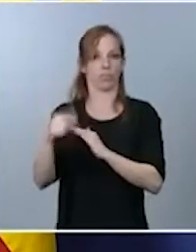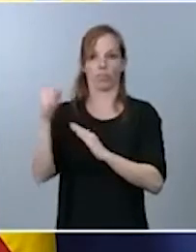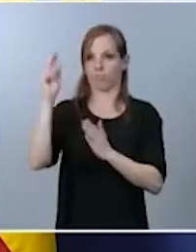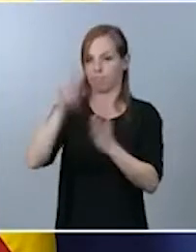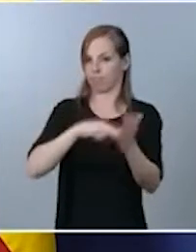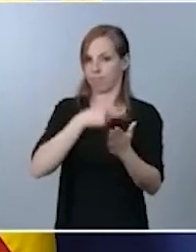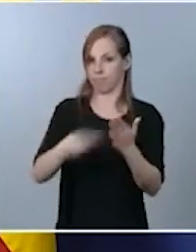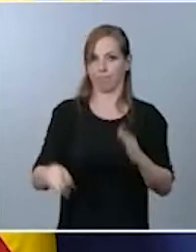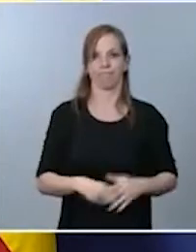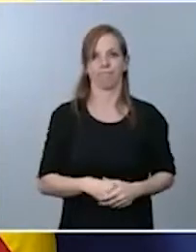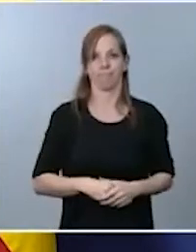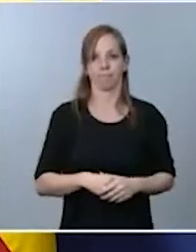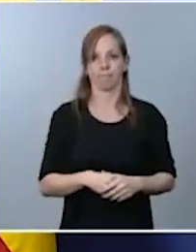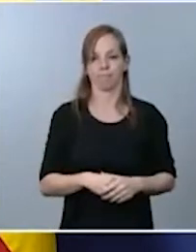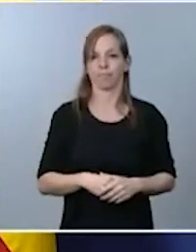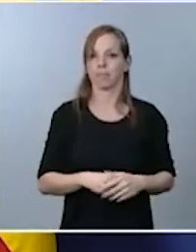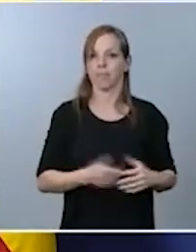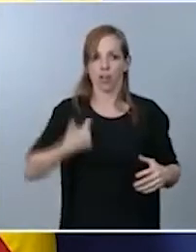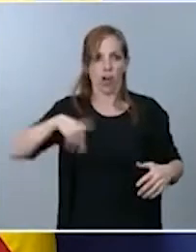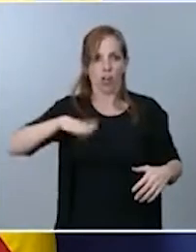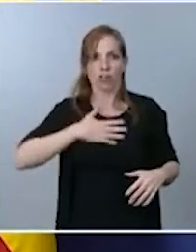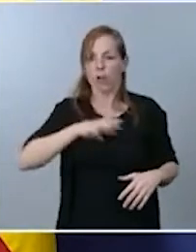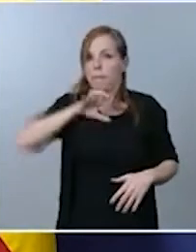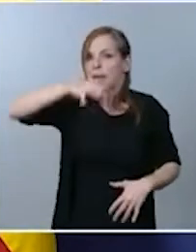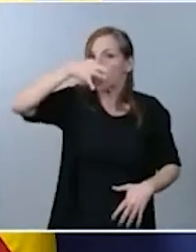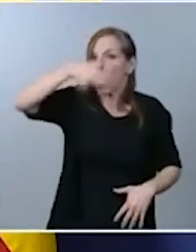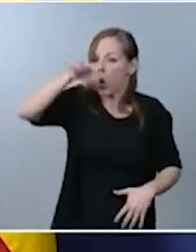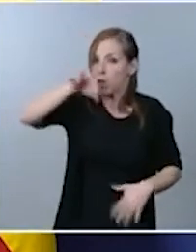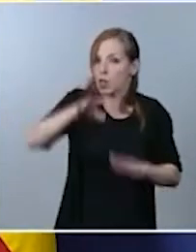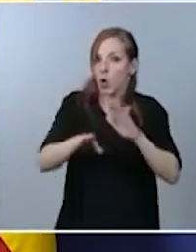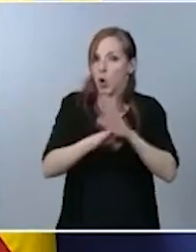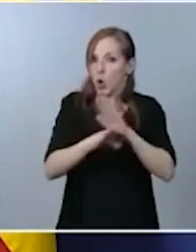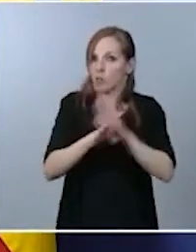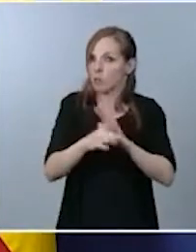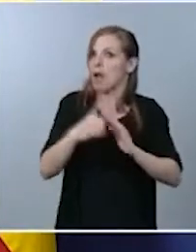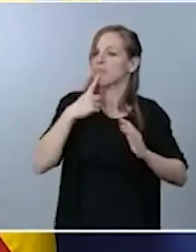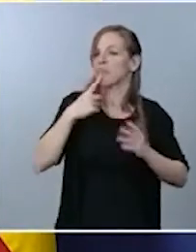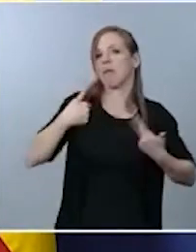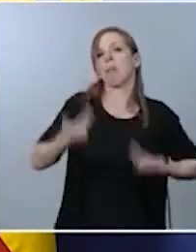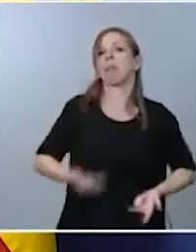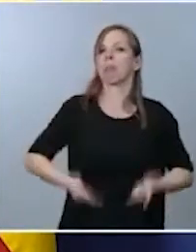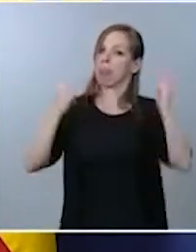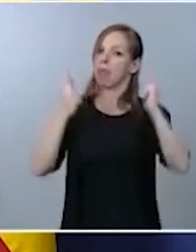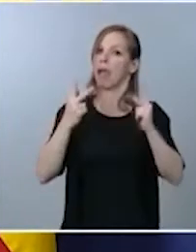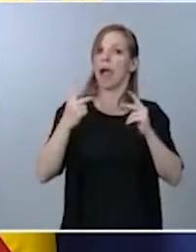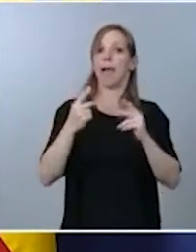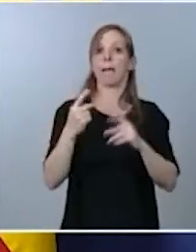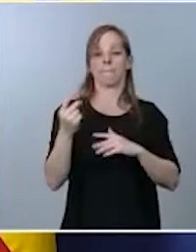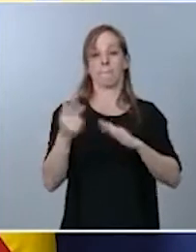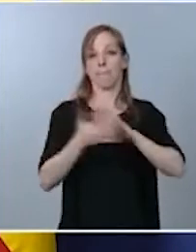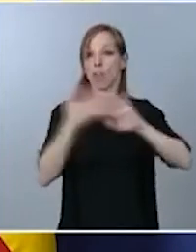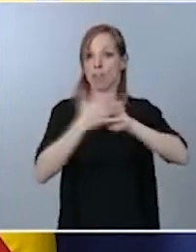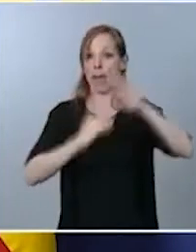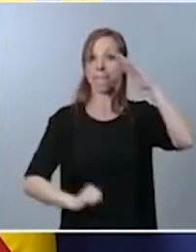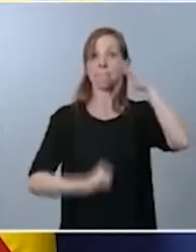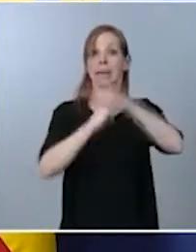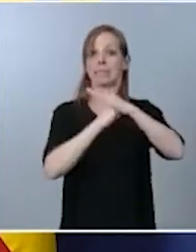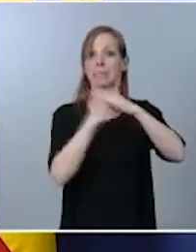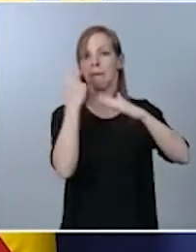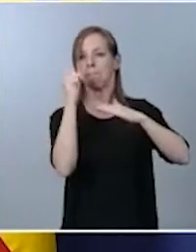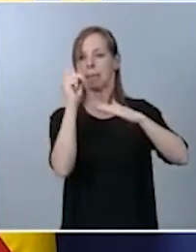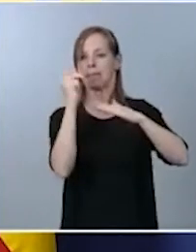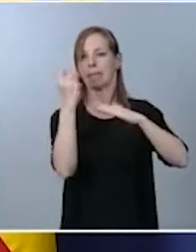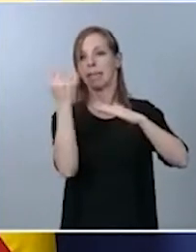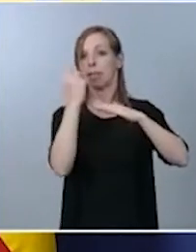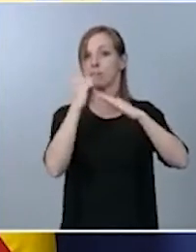somos el único país que mantiene la posibilidad de incremento de ese 20% de la velocidad límite para rebasar en Europa.